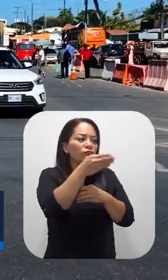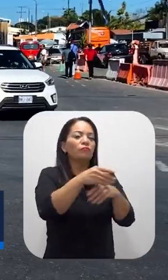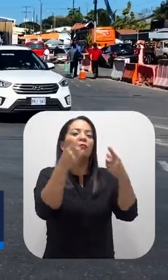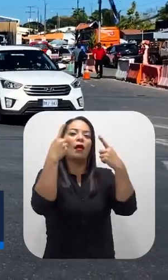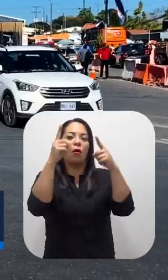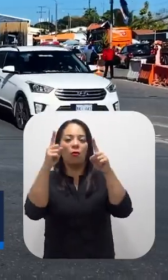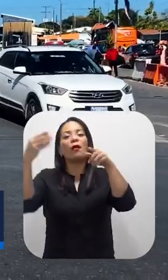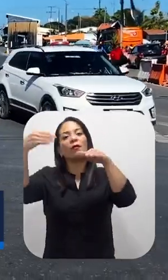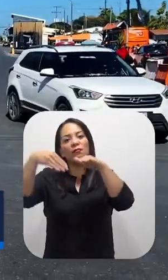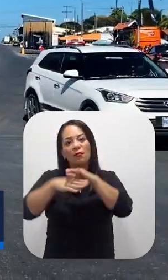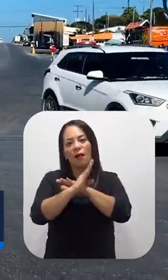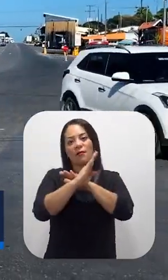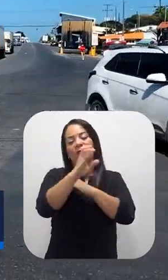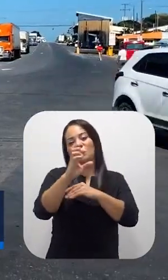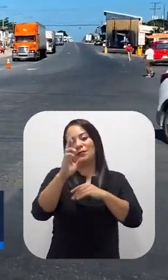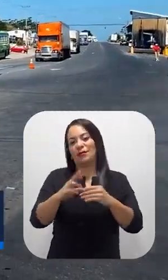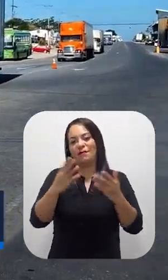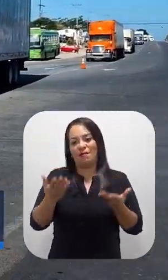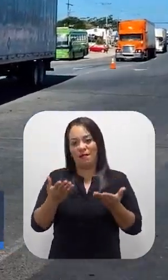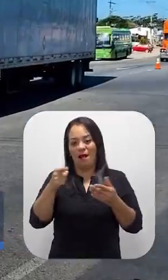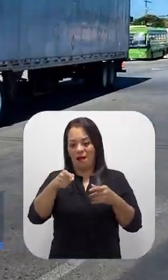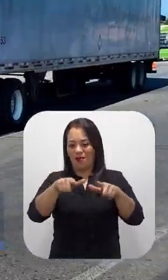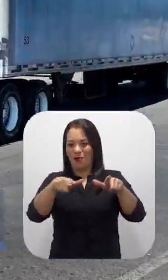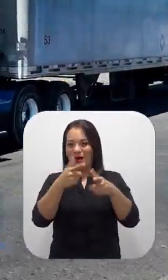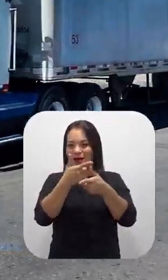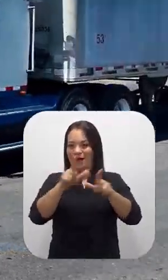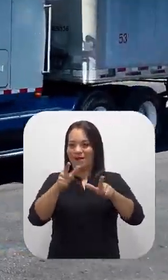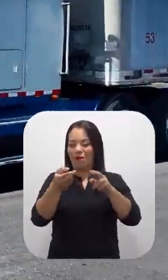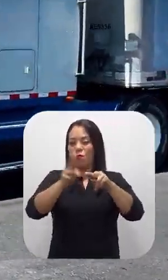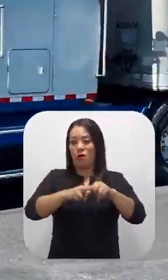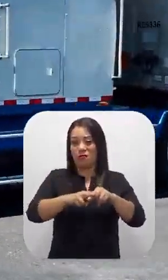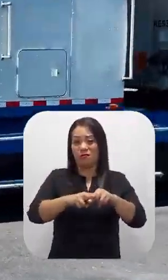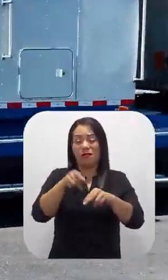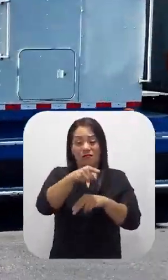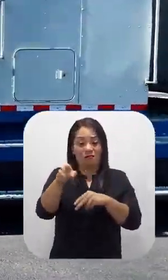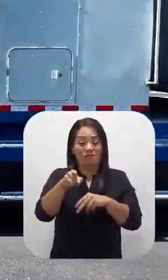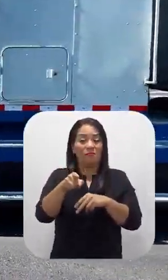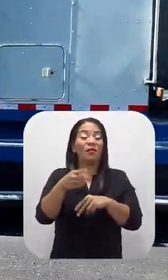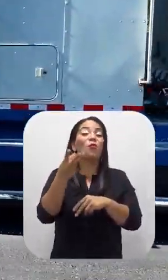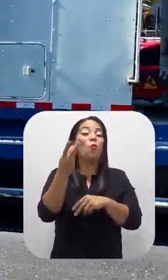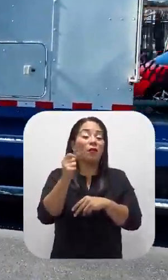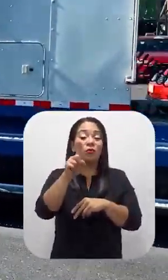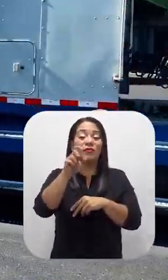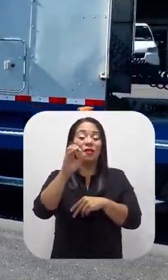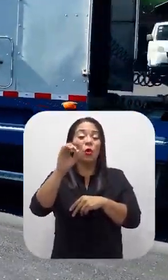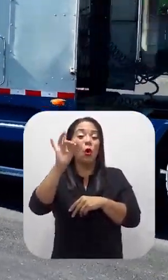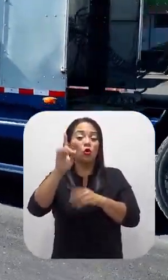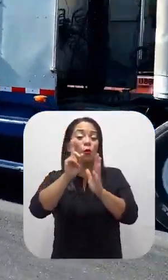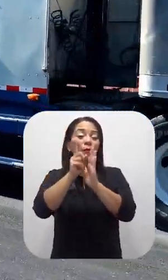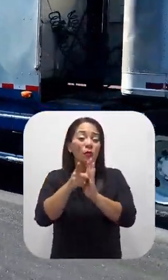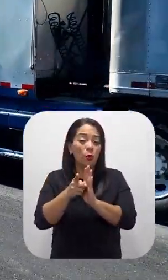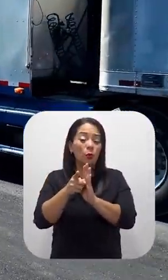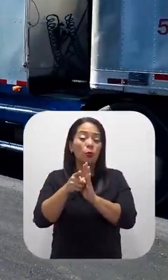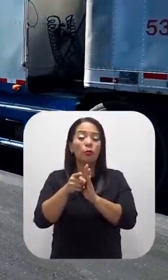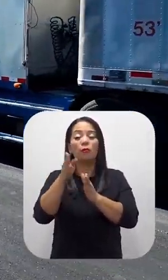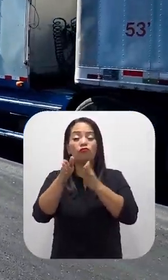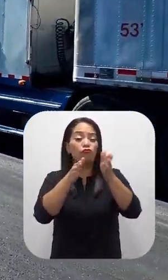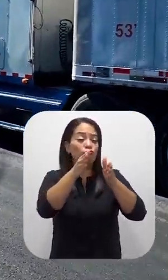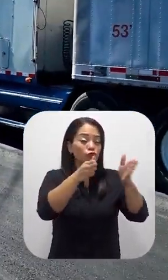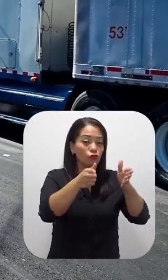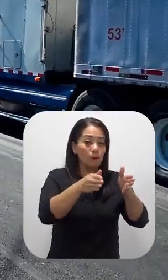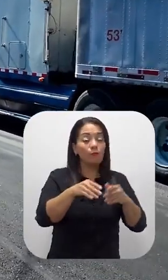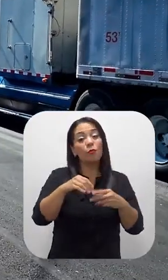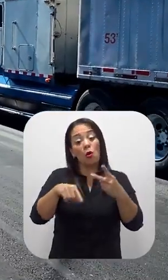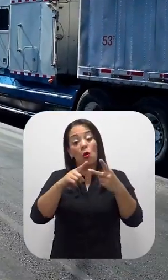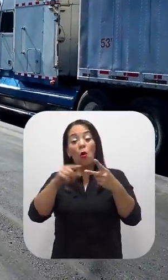para completar el trámite migratorio y aduanero, los cuales en promedio pueden durar hasta 108 minutos. En el